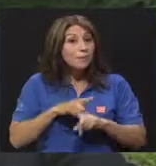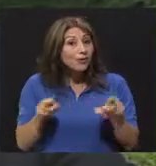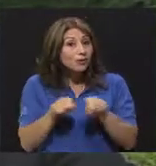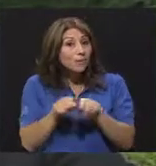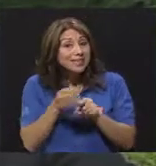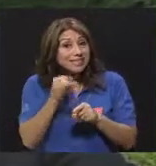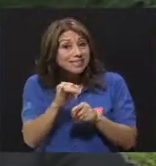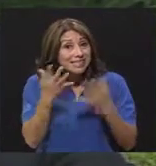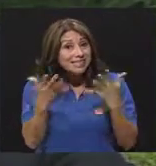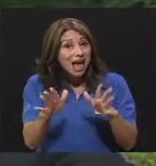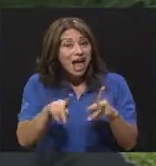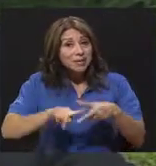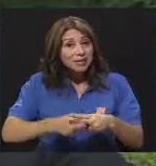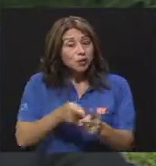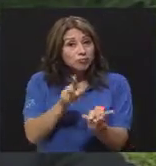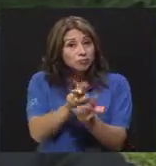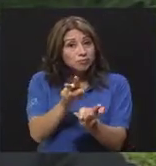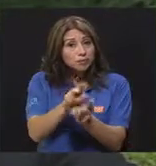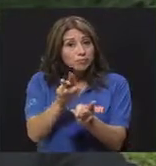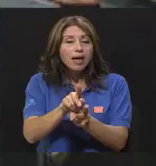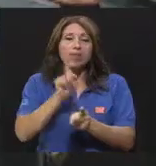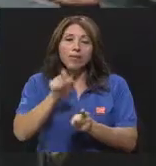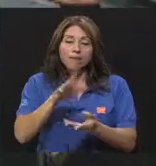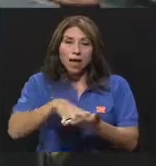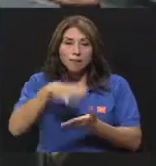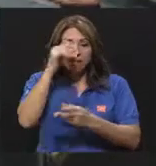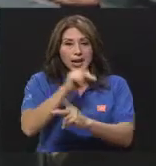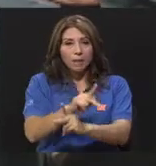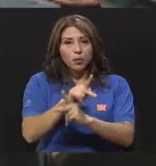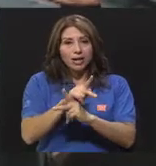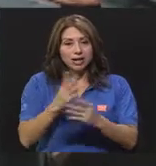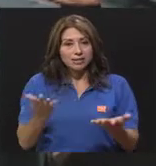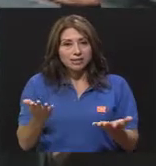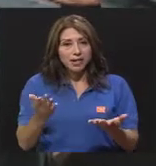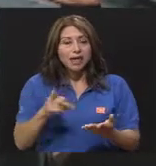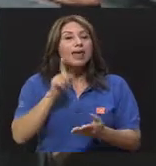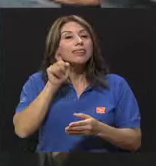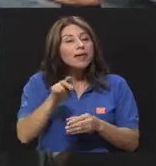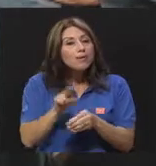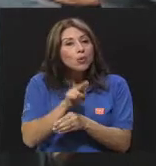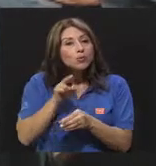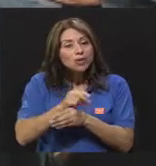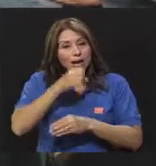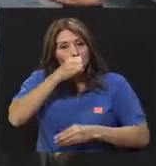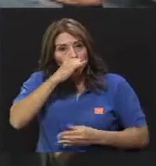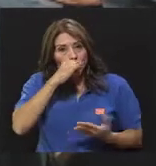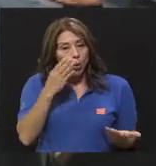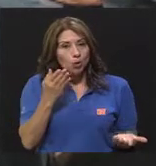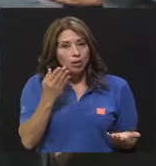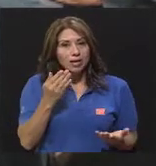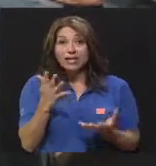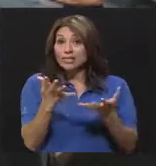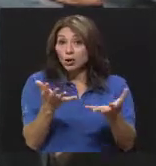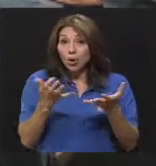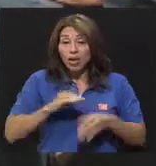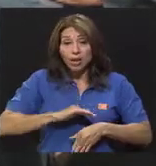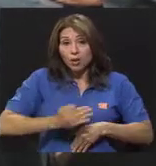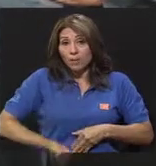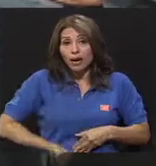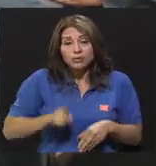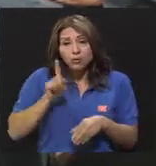Y entonces, si entró a grandes ligas, tiene que aprender a protegerse. Y entonces, tiene que usar condón y si no quiere un embarazo, tiene que usar